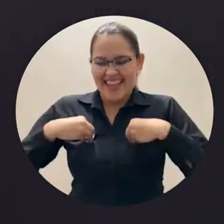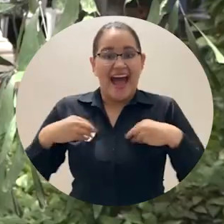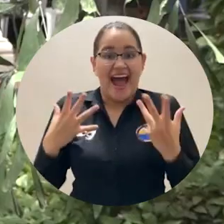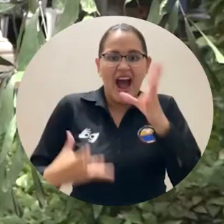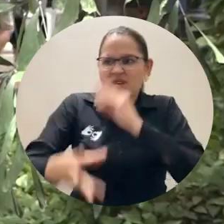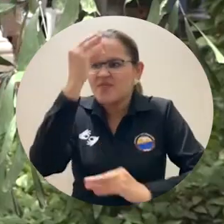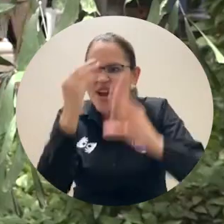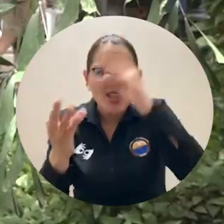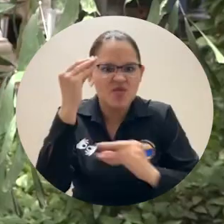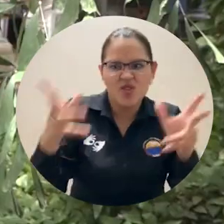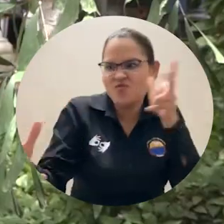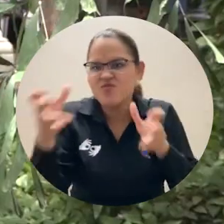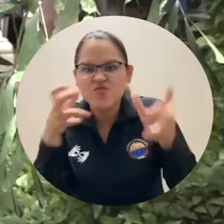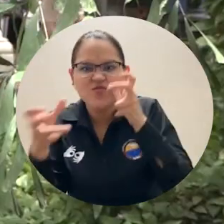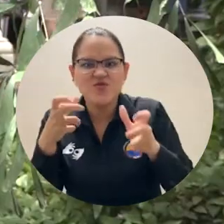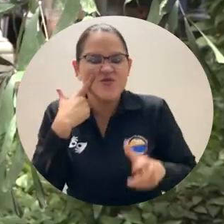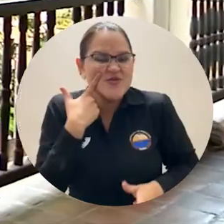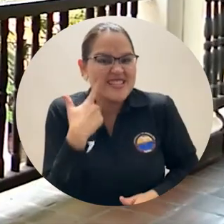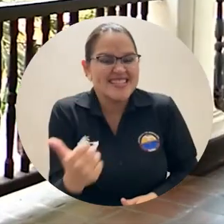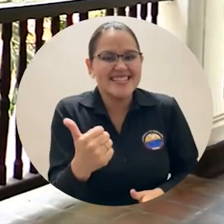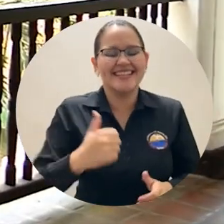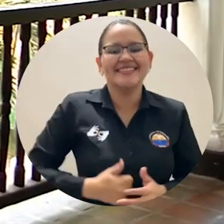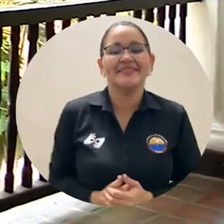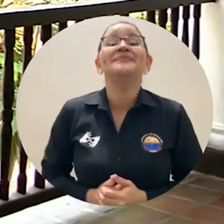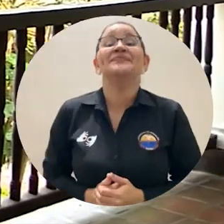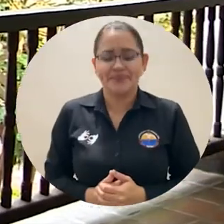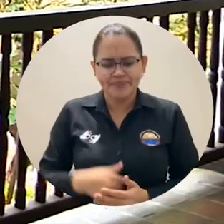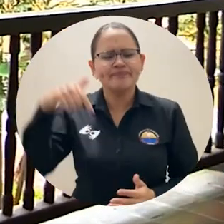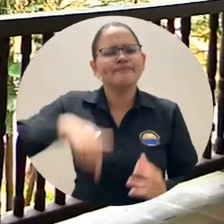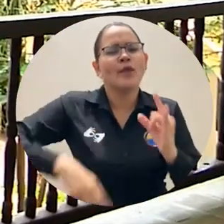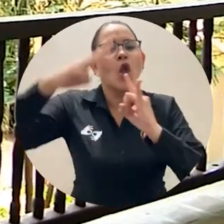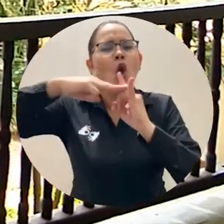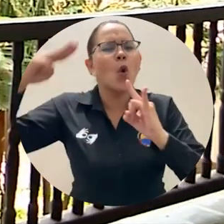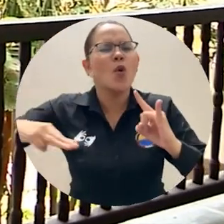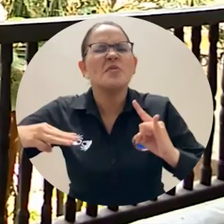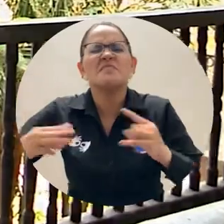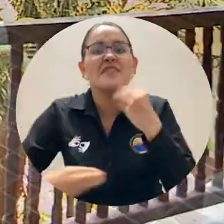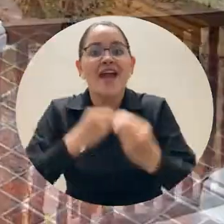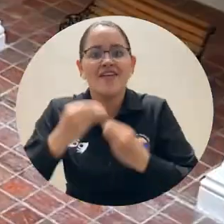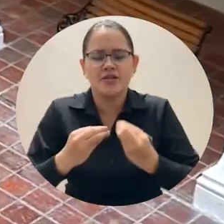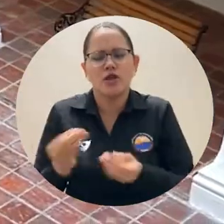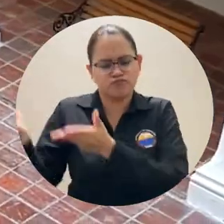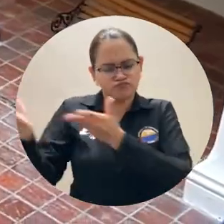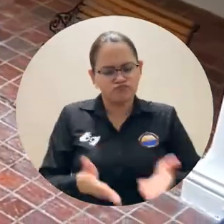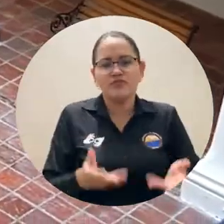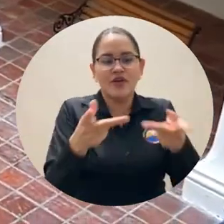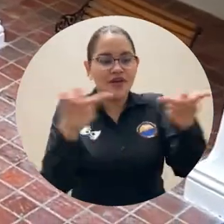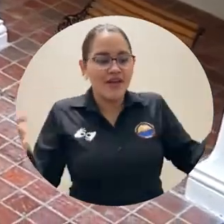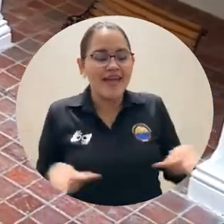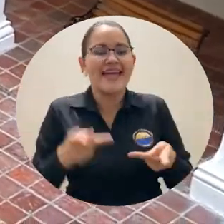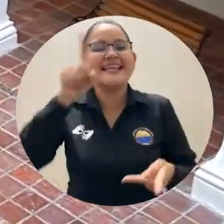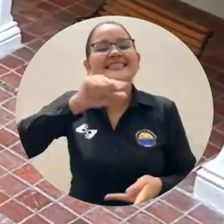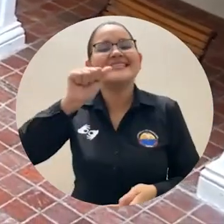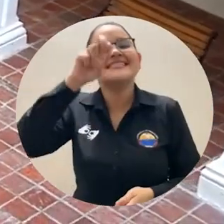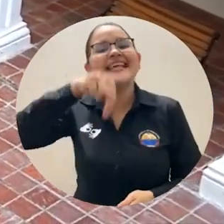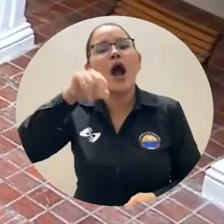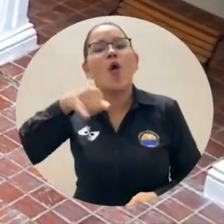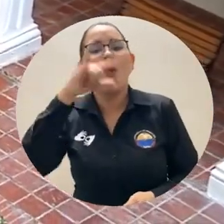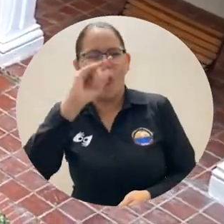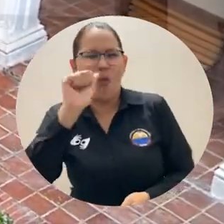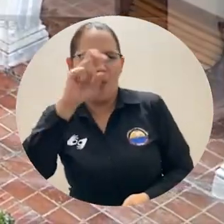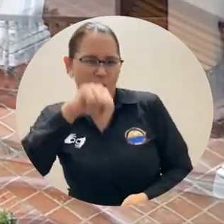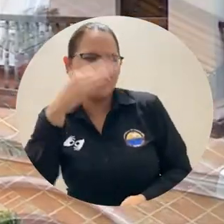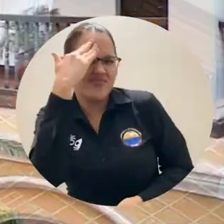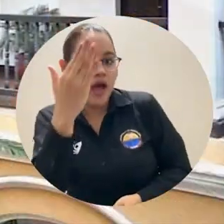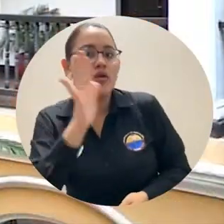Entonces, con muchas ganas metiéndole y aprendiendo todo el tiempo. La Alma Mater puso a disposición la magia del Claustro San Juan de Pomuceno, una joya